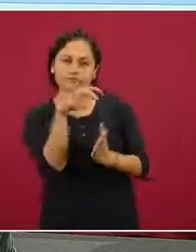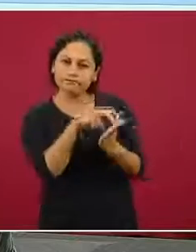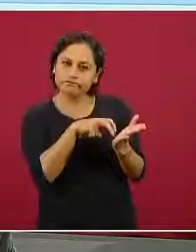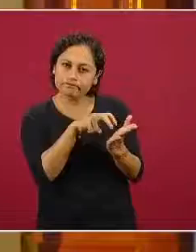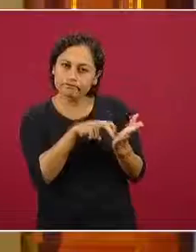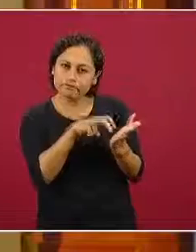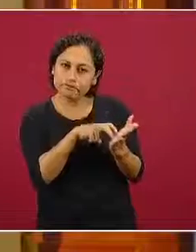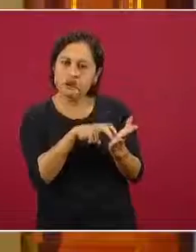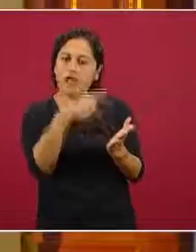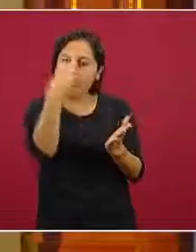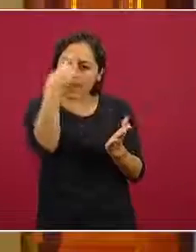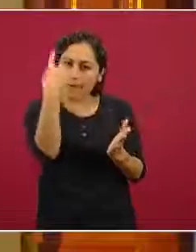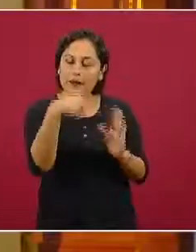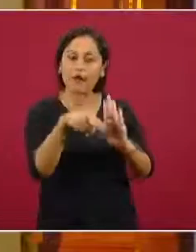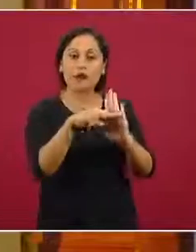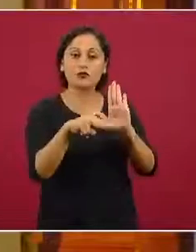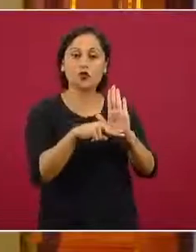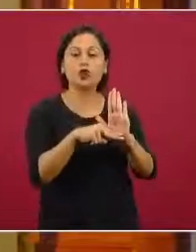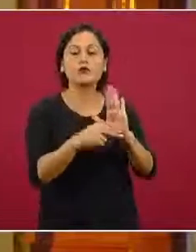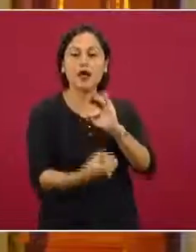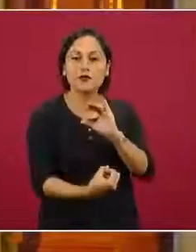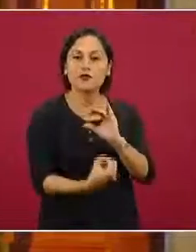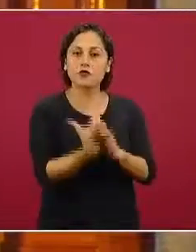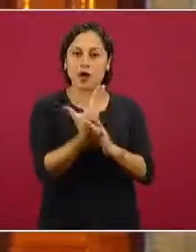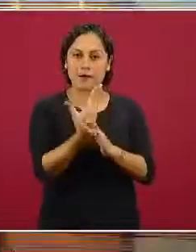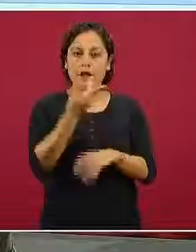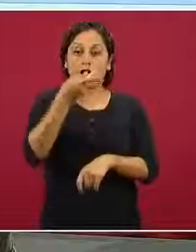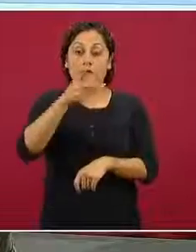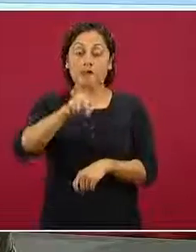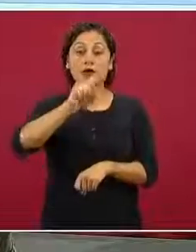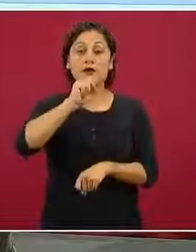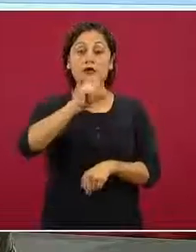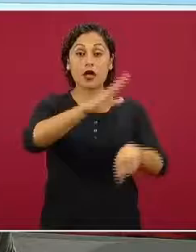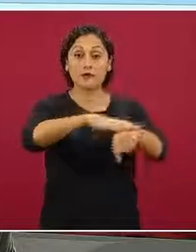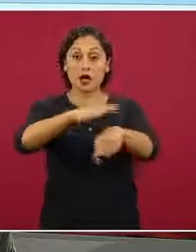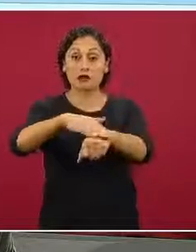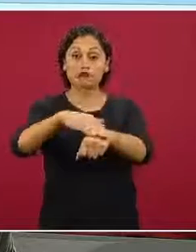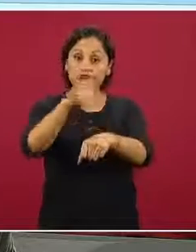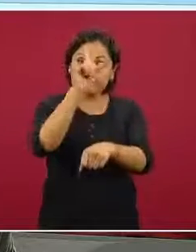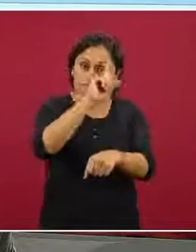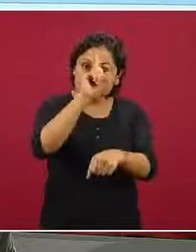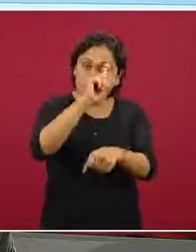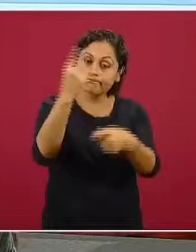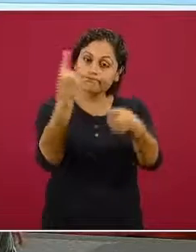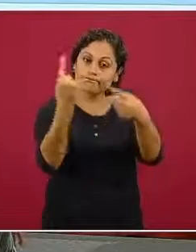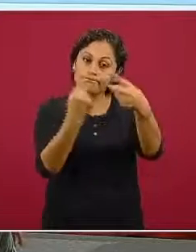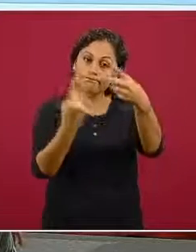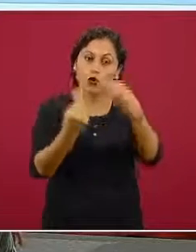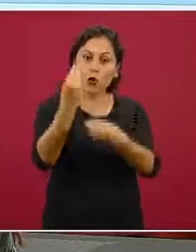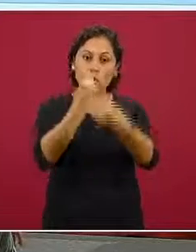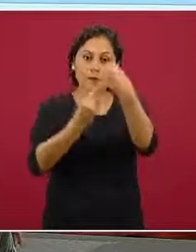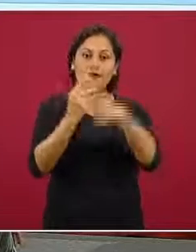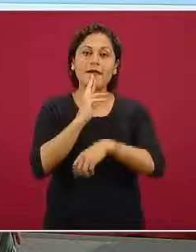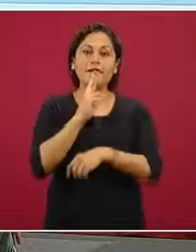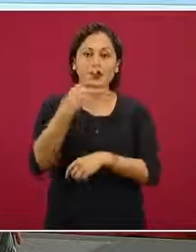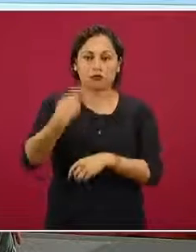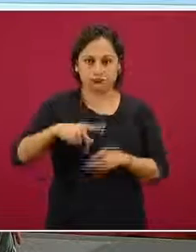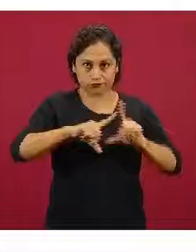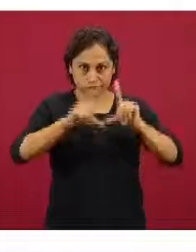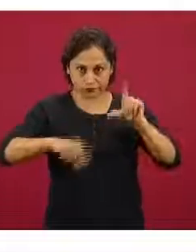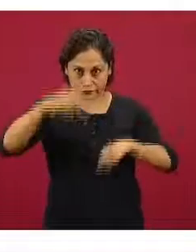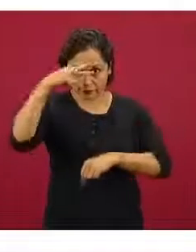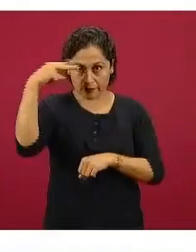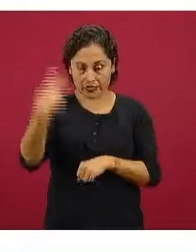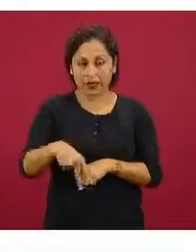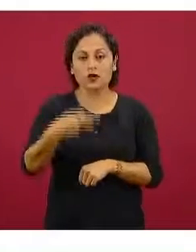norma, sino unas guías mexicanas de una alimentación saludable y sustentable. Y uno de los puntos